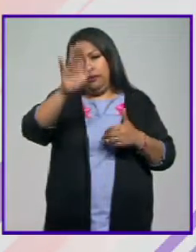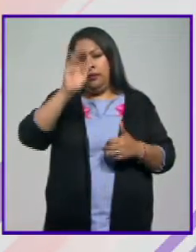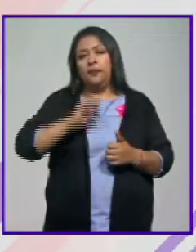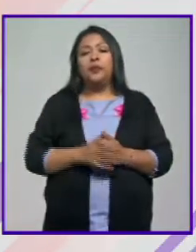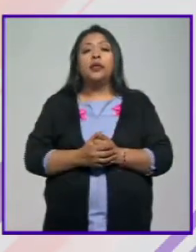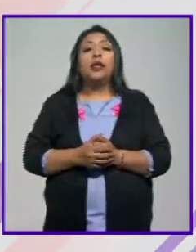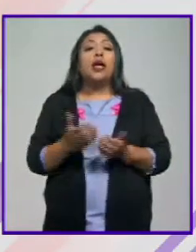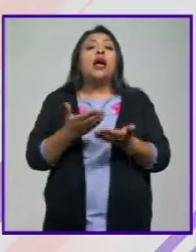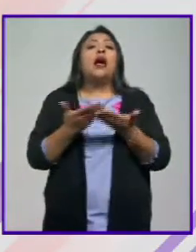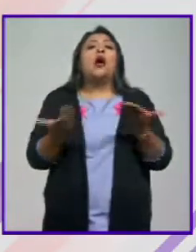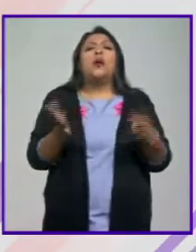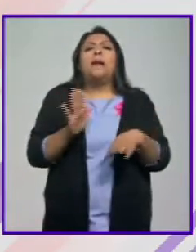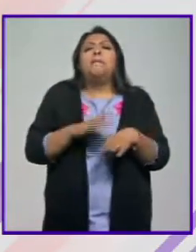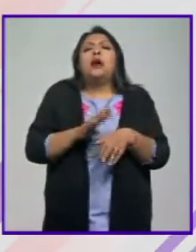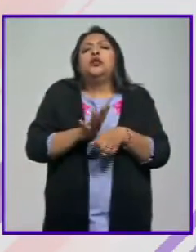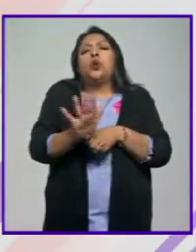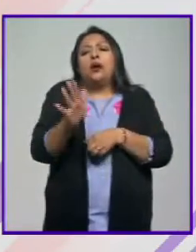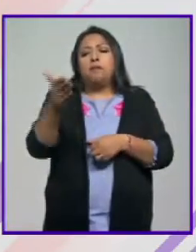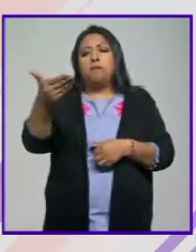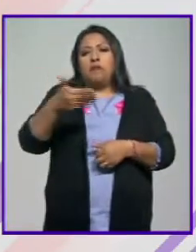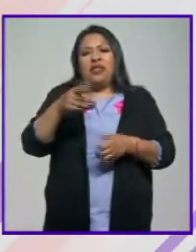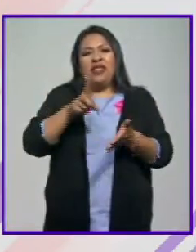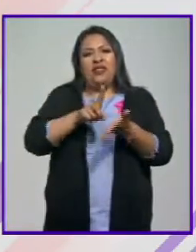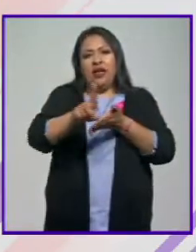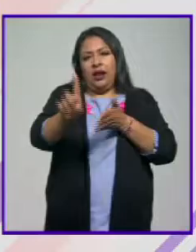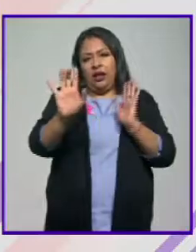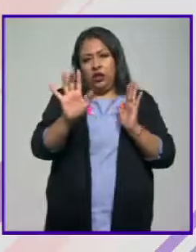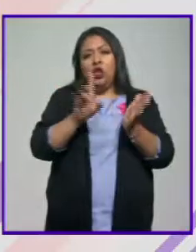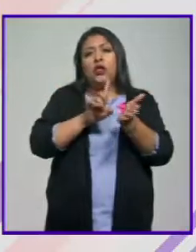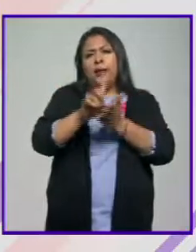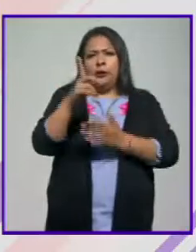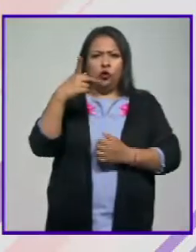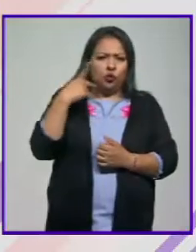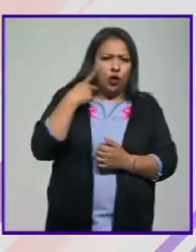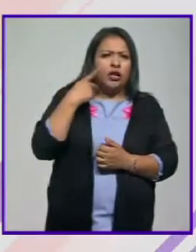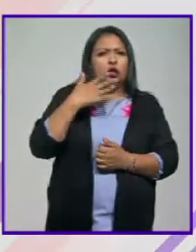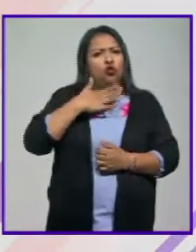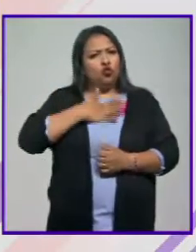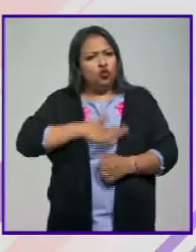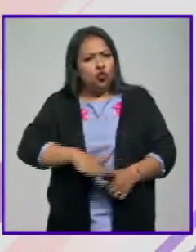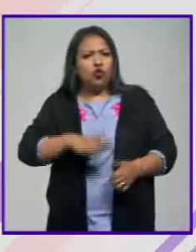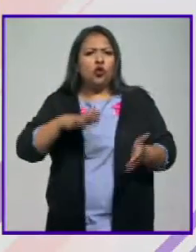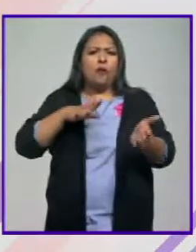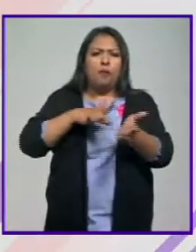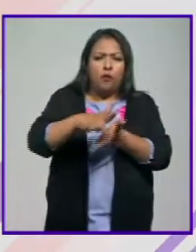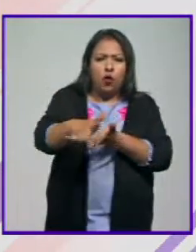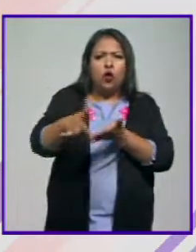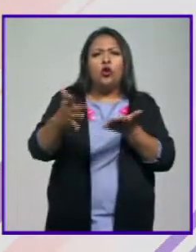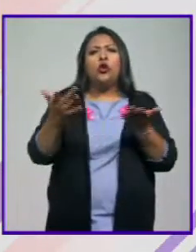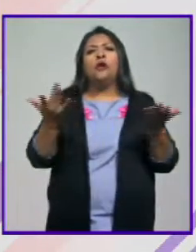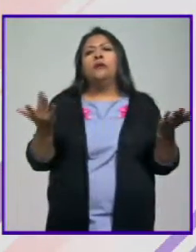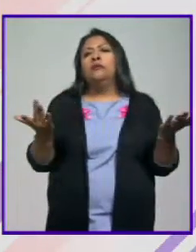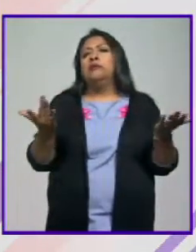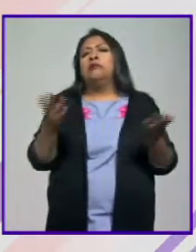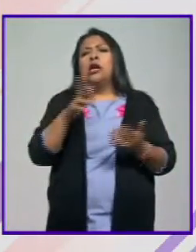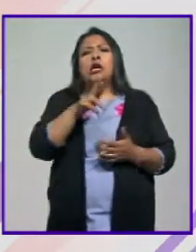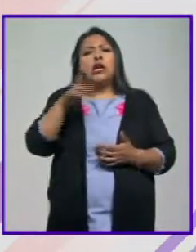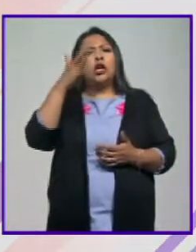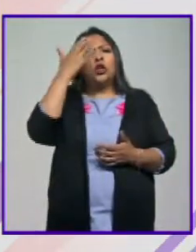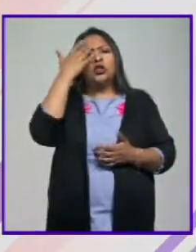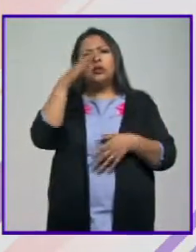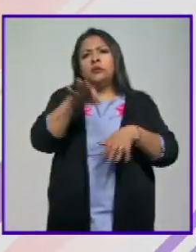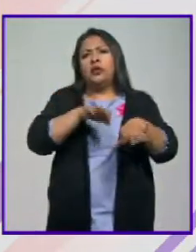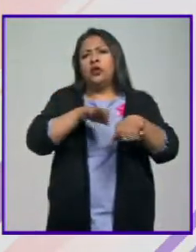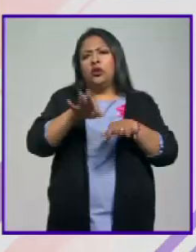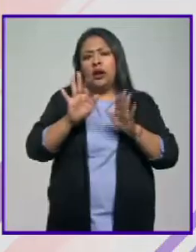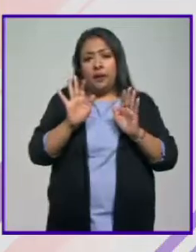¿Y ahora qué más? Bueno, piden derechos, para empezar, derechos políticos, justicia, apoyo, reconocimiento al